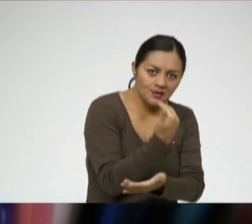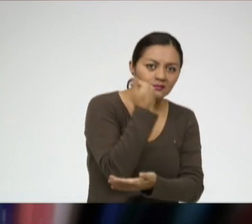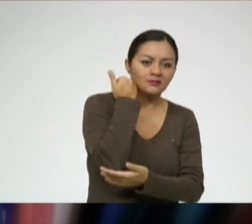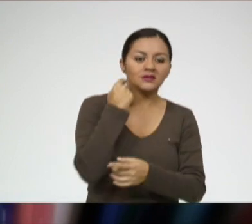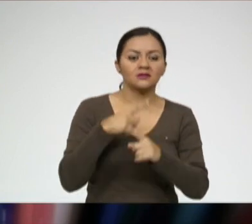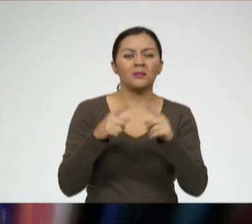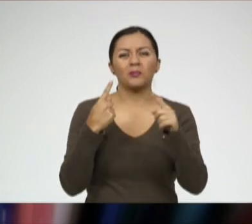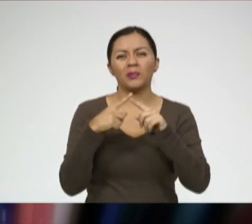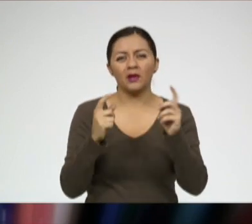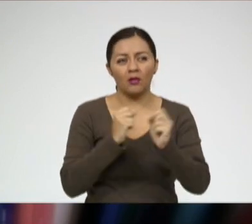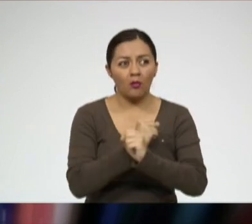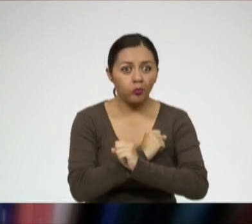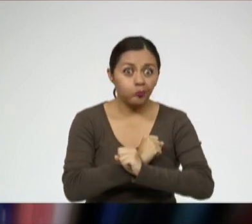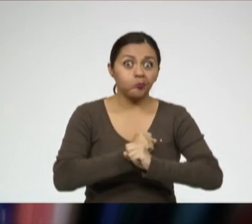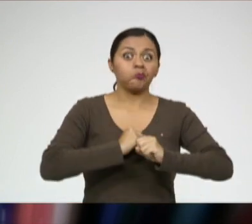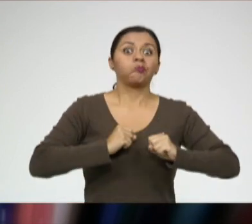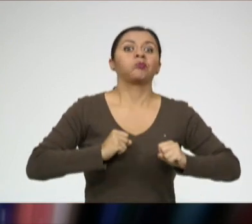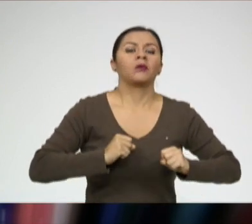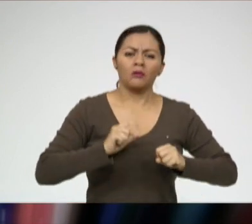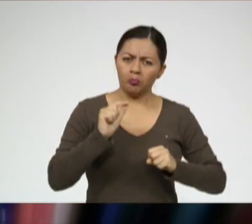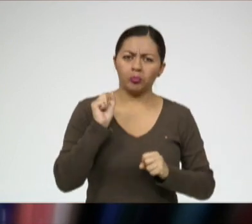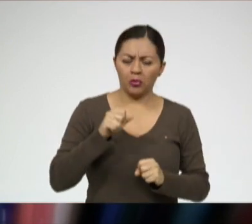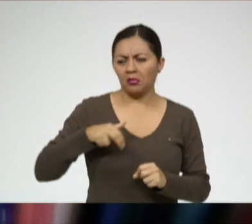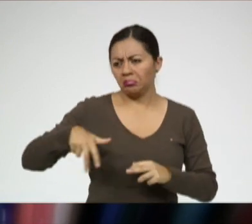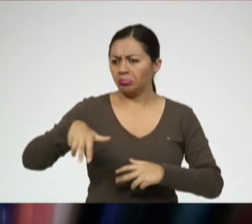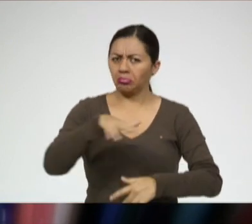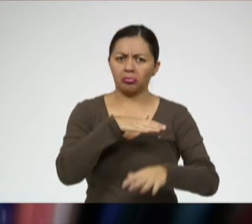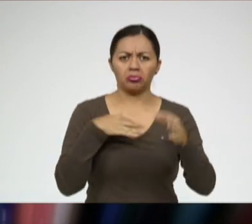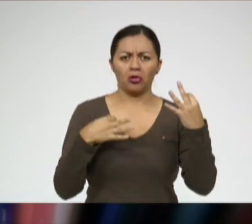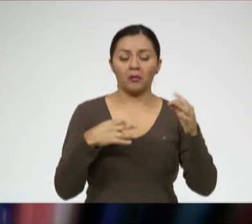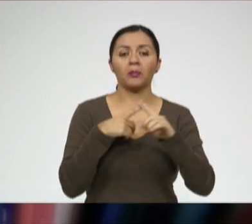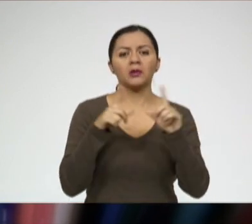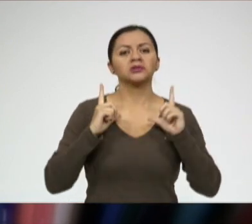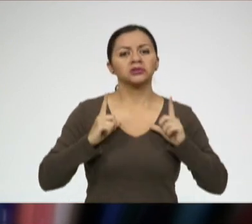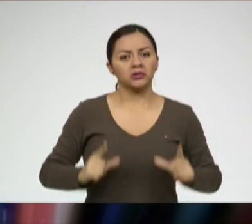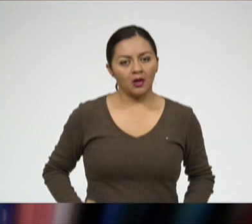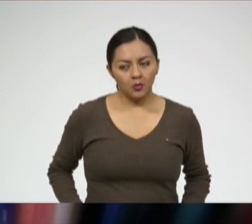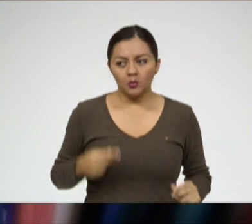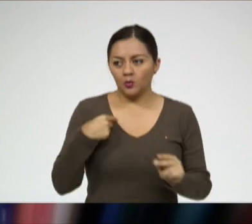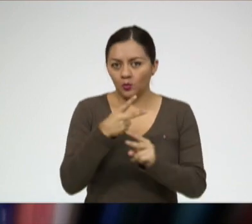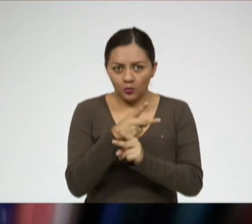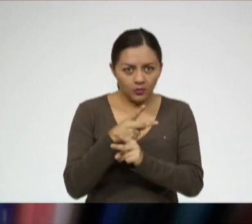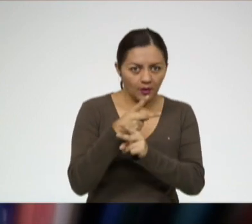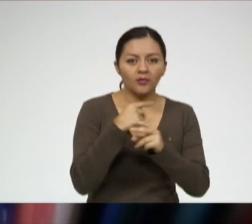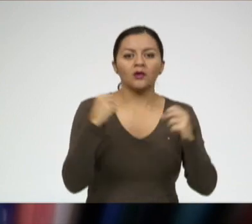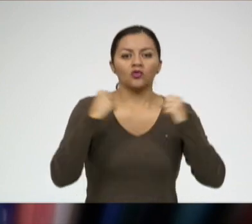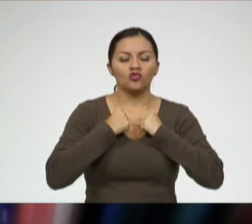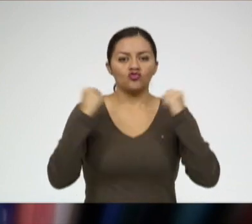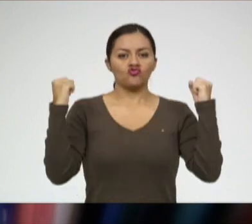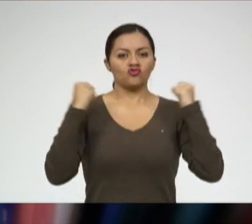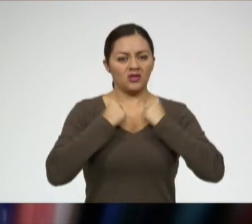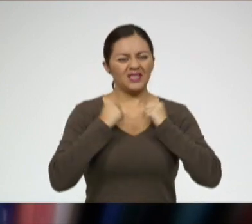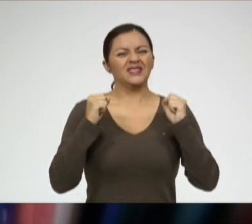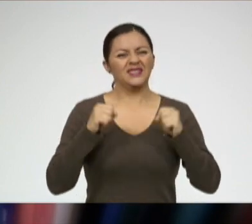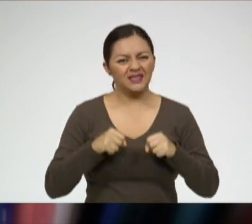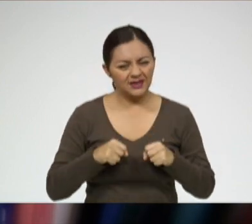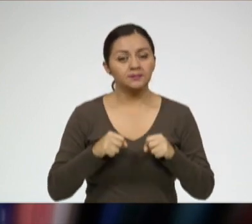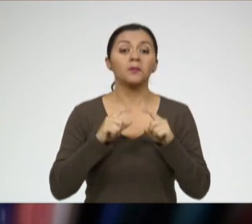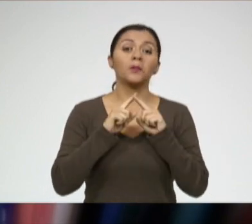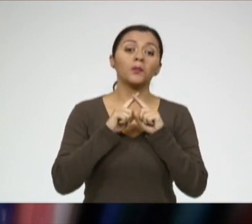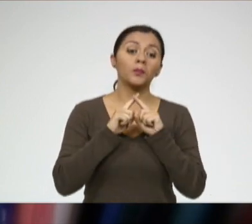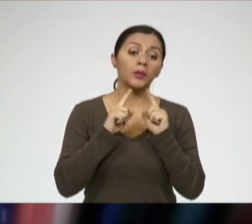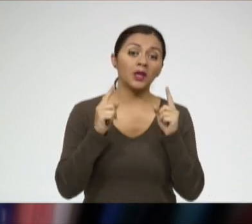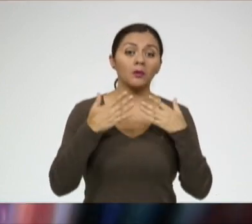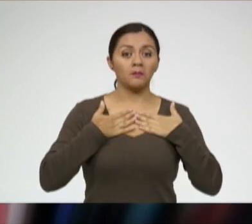tanto a poco para no caminar. También veo por mi salud, también eso. Sí he hecho ejercicios, he hecho todo. Pero mi